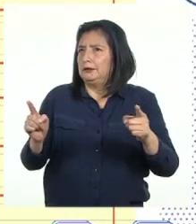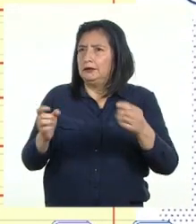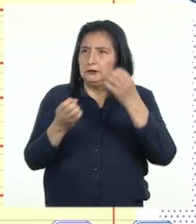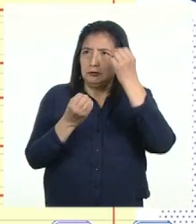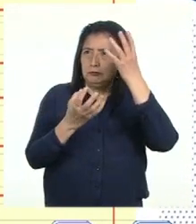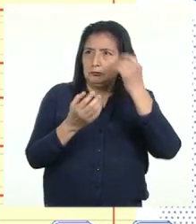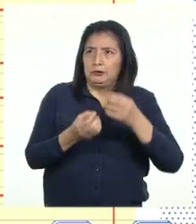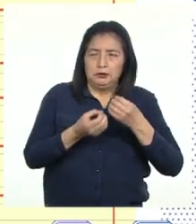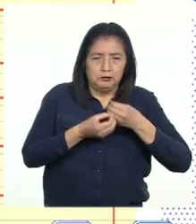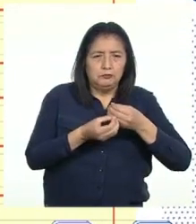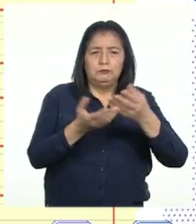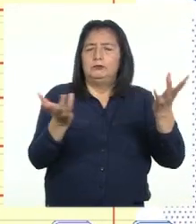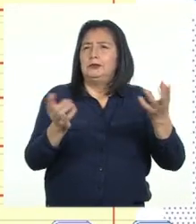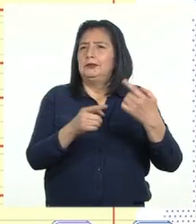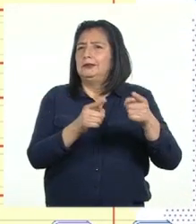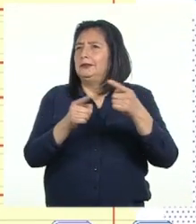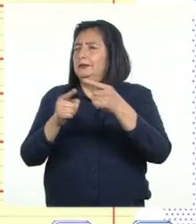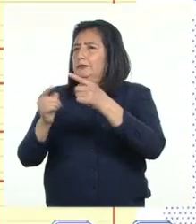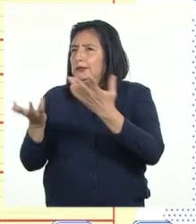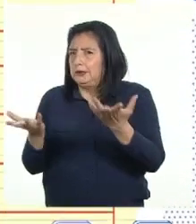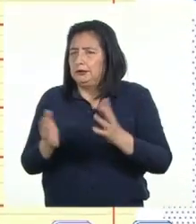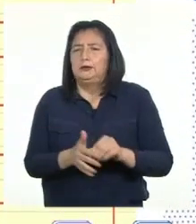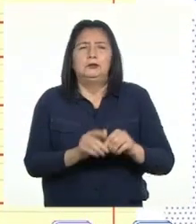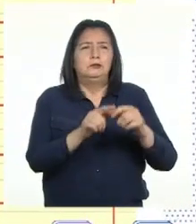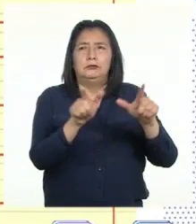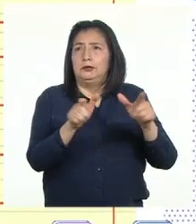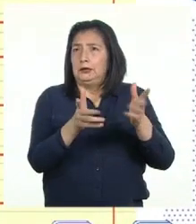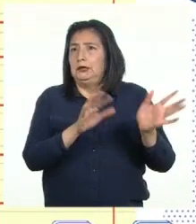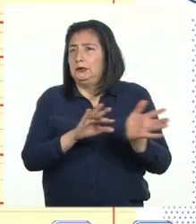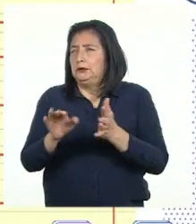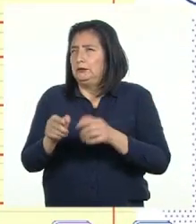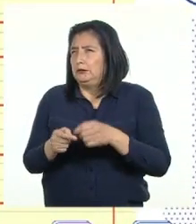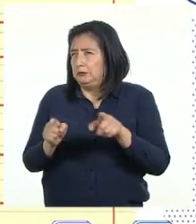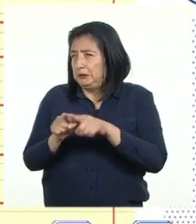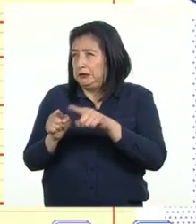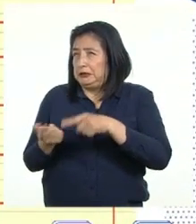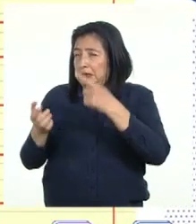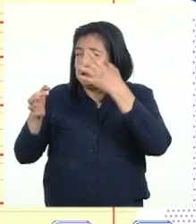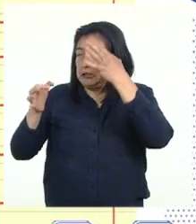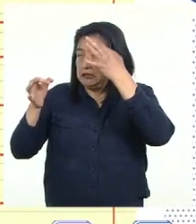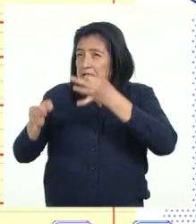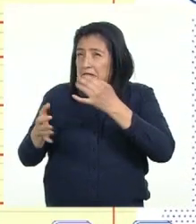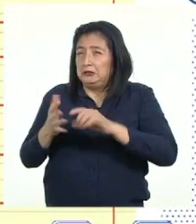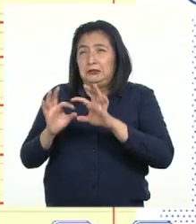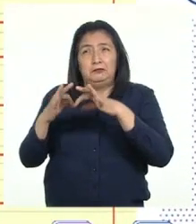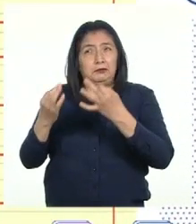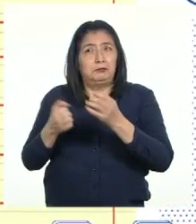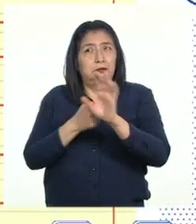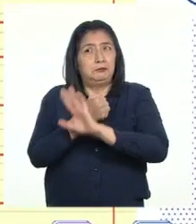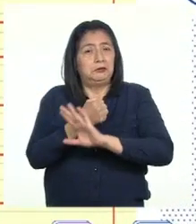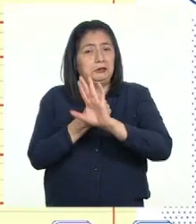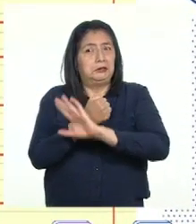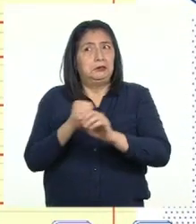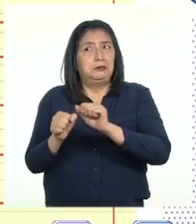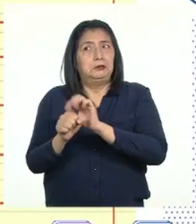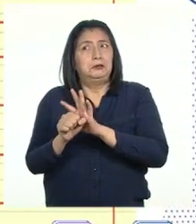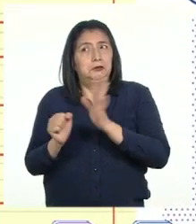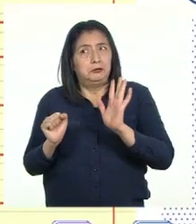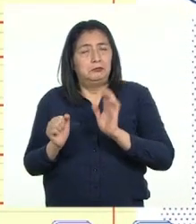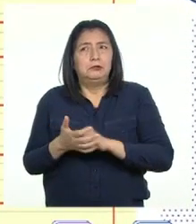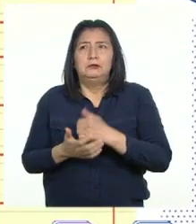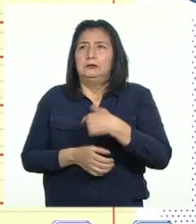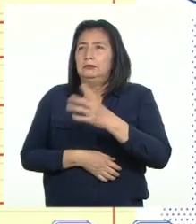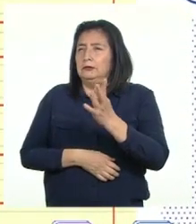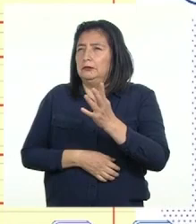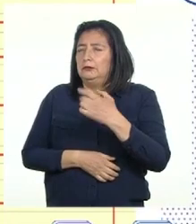información que se difunde a través de diversas fuentes También aprendimos a tomar decisiones en familia para protegernos del COVID-19 Y